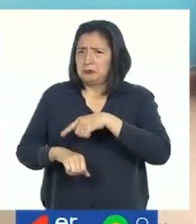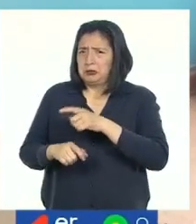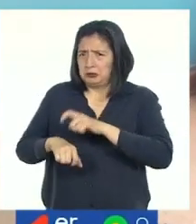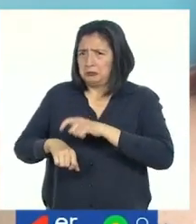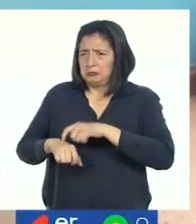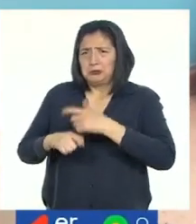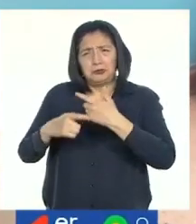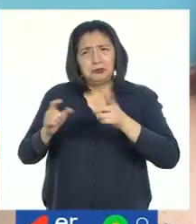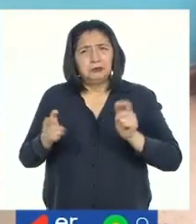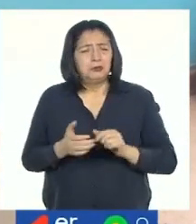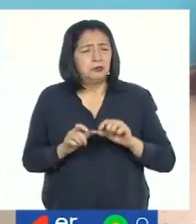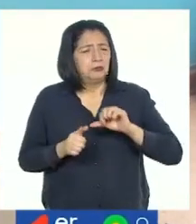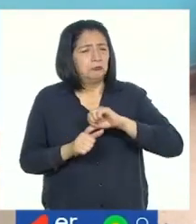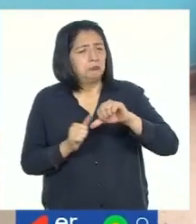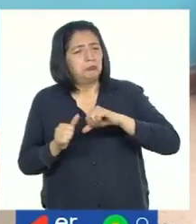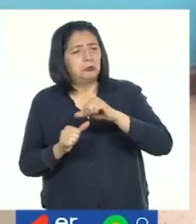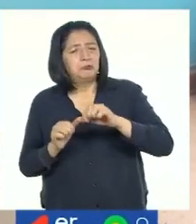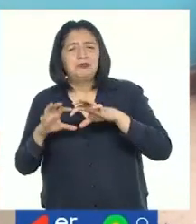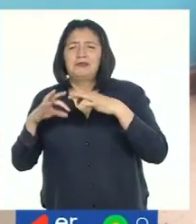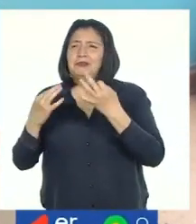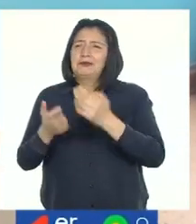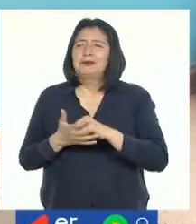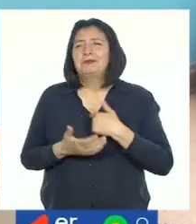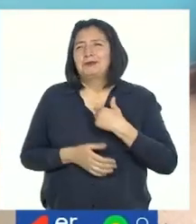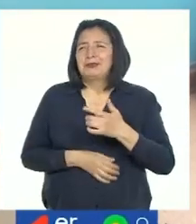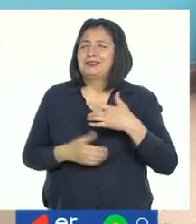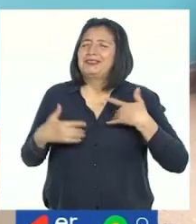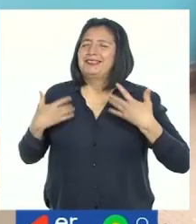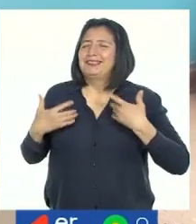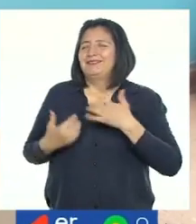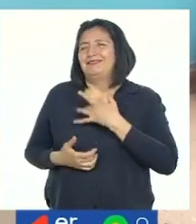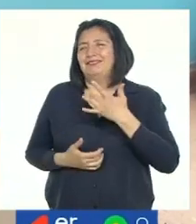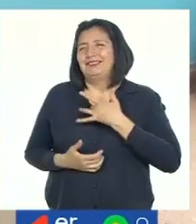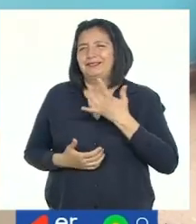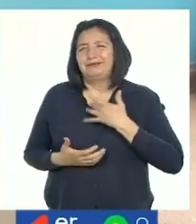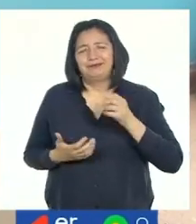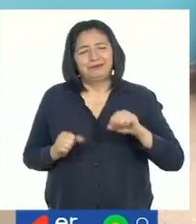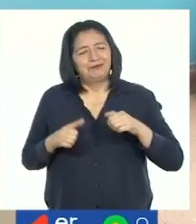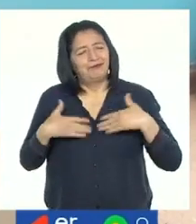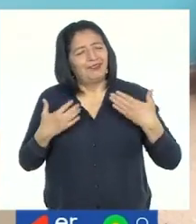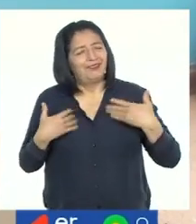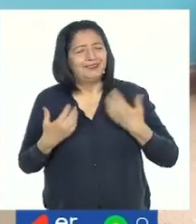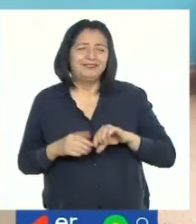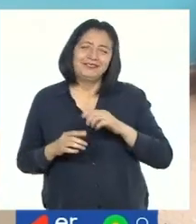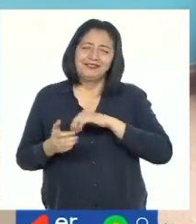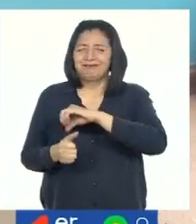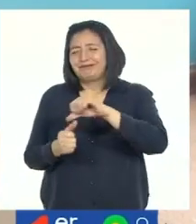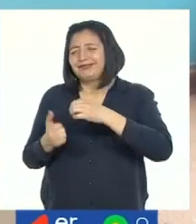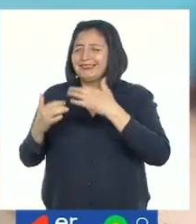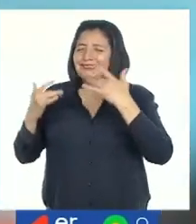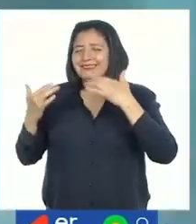libre con mi familia porque me hace feliz y la pasamos muy bien riéndonos.